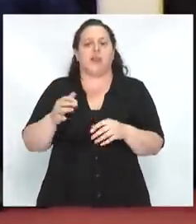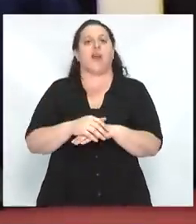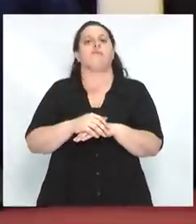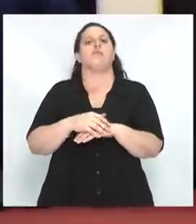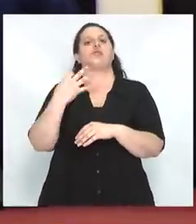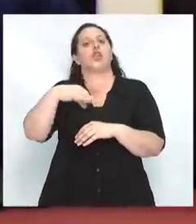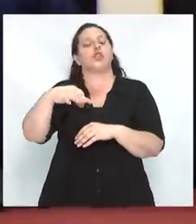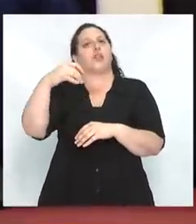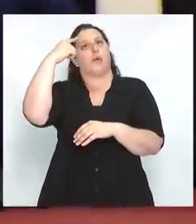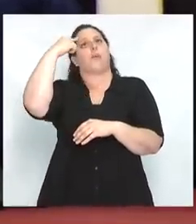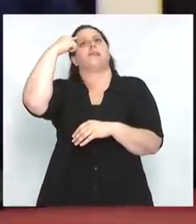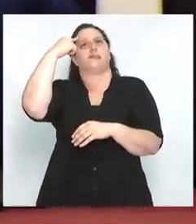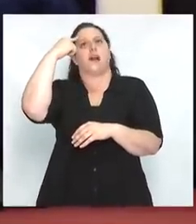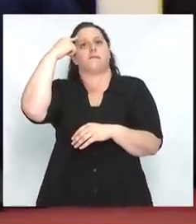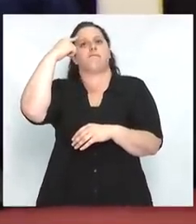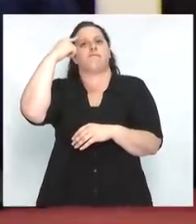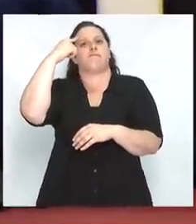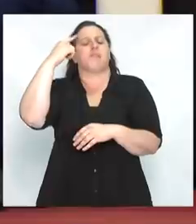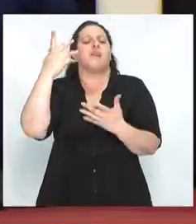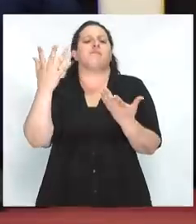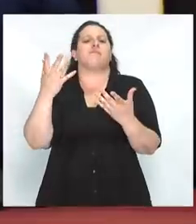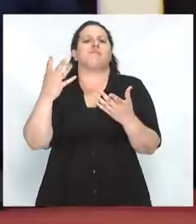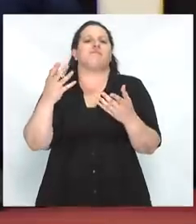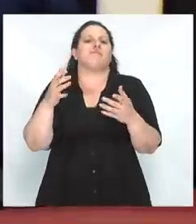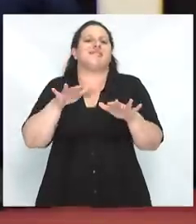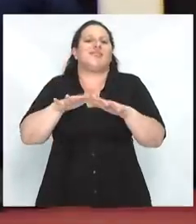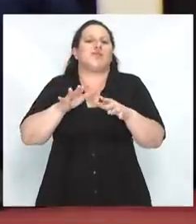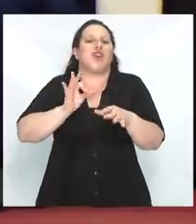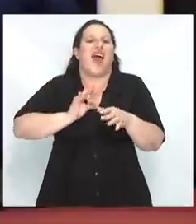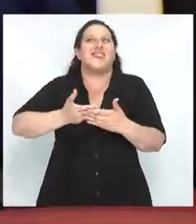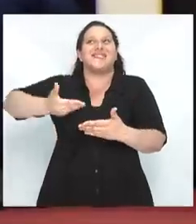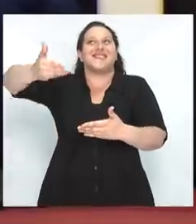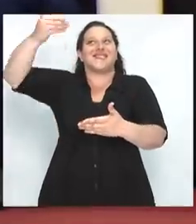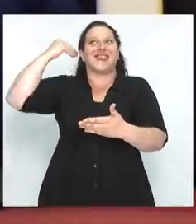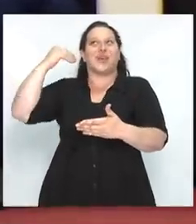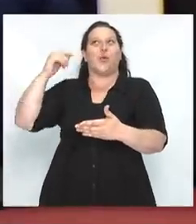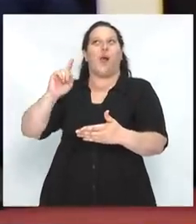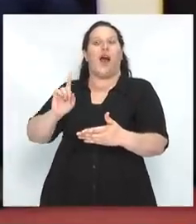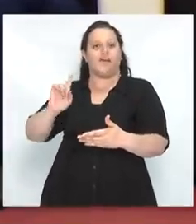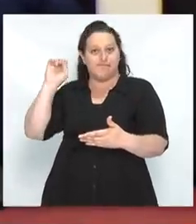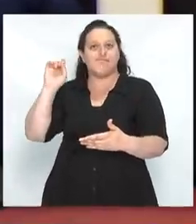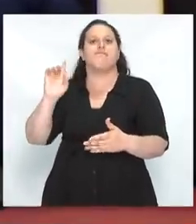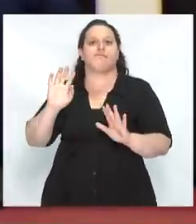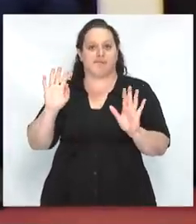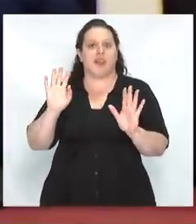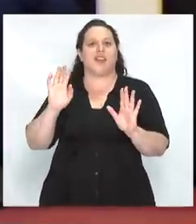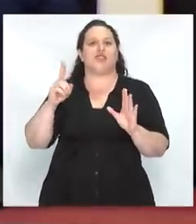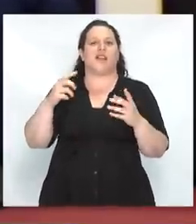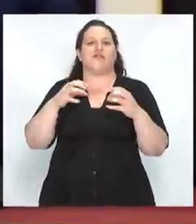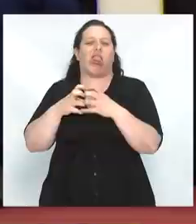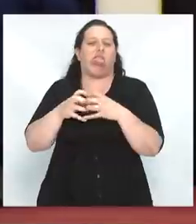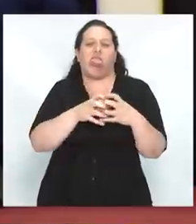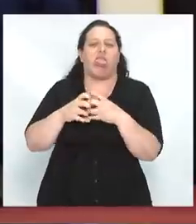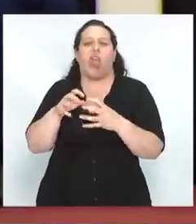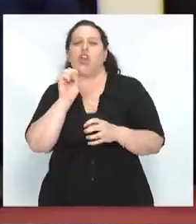en ese lugar antaño llamado izquierda y no debiéramos pelearnos tanto por el nombre